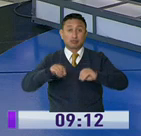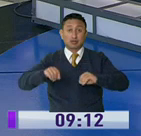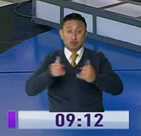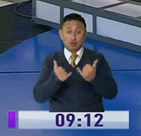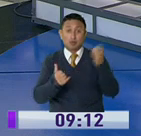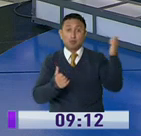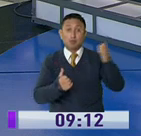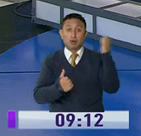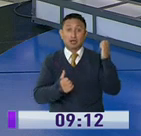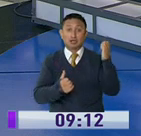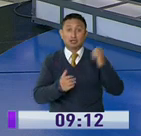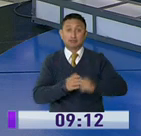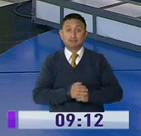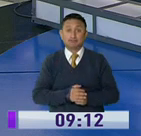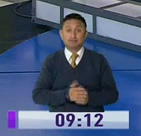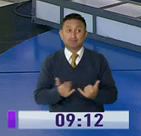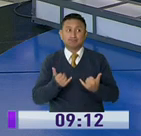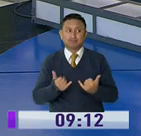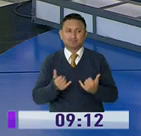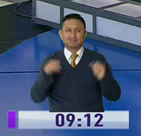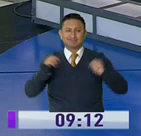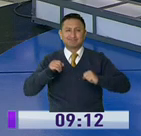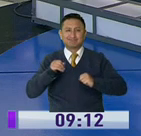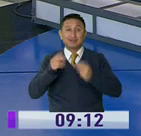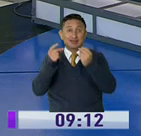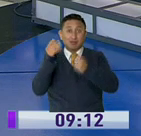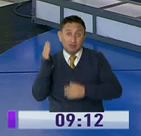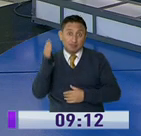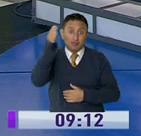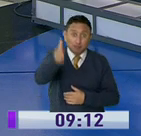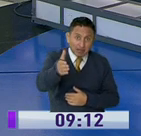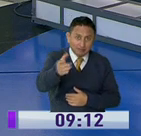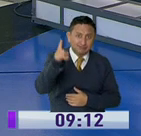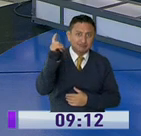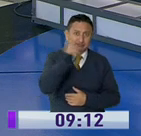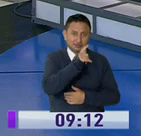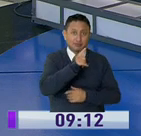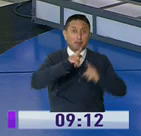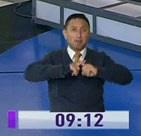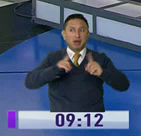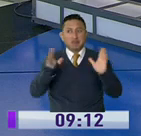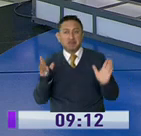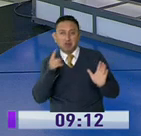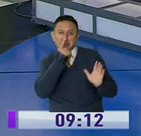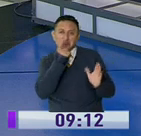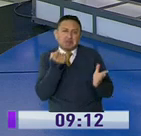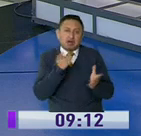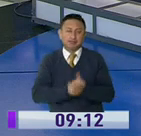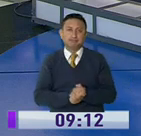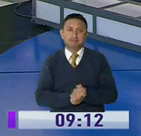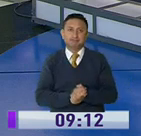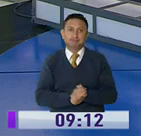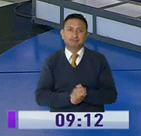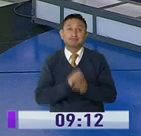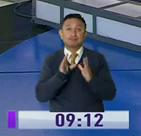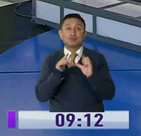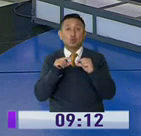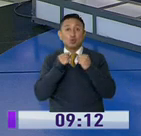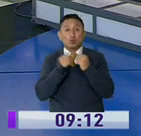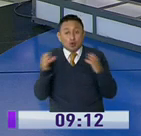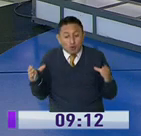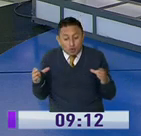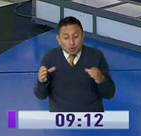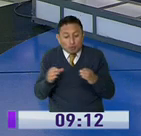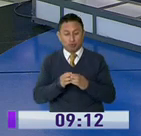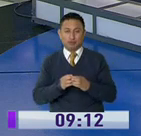emergencia y es un poco complicado llegar rápidamente. Ahora, ¿qué es interesante, vecinos? Agrúpense, vuelvo